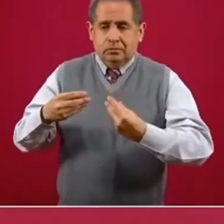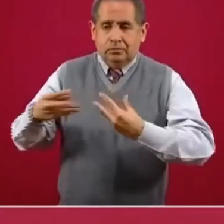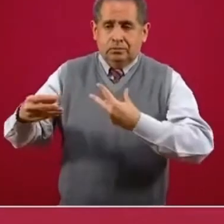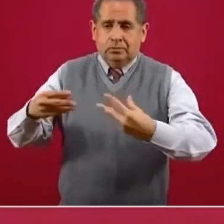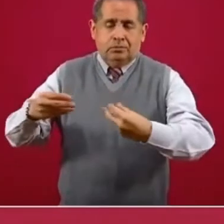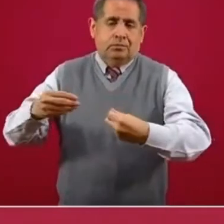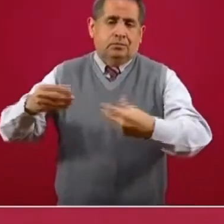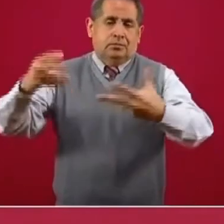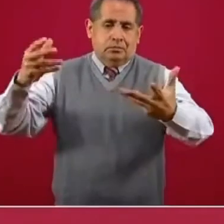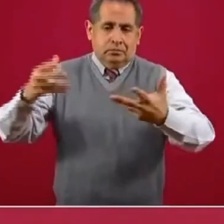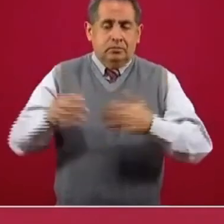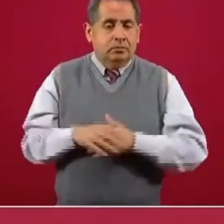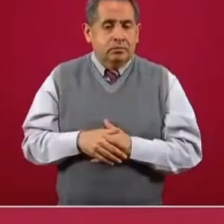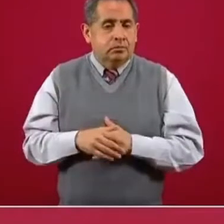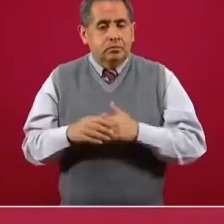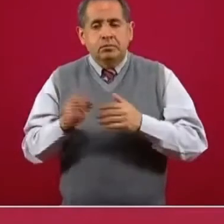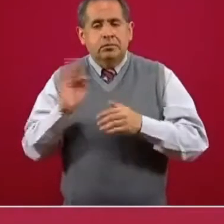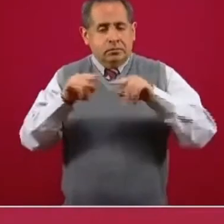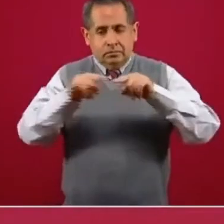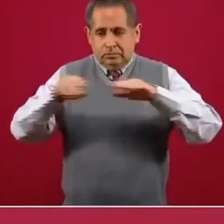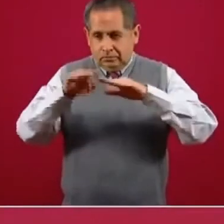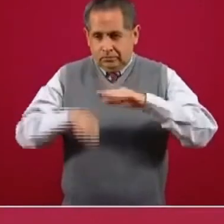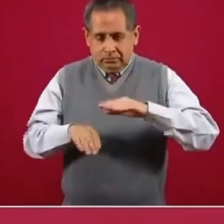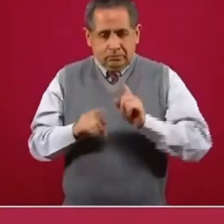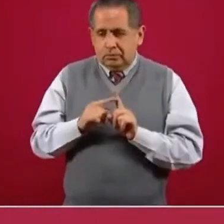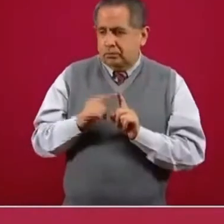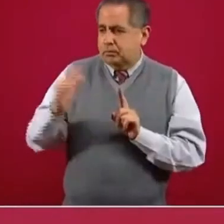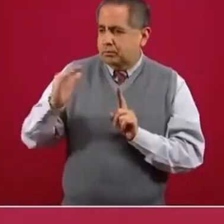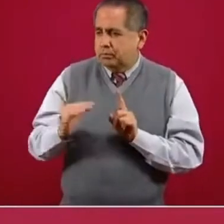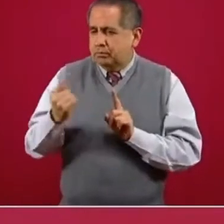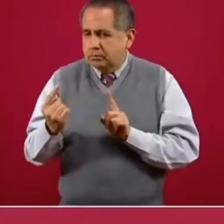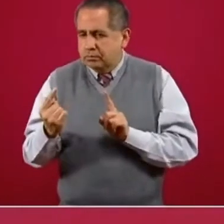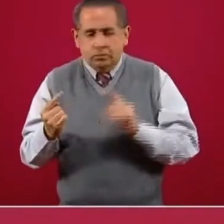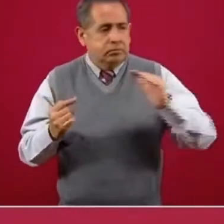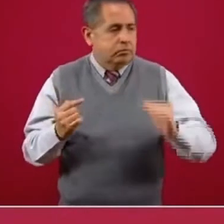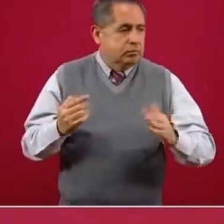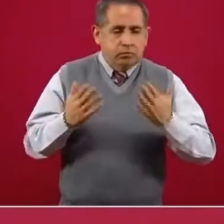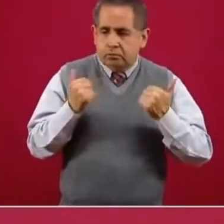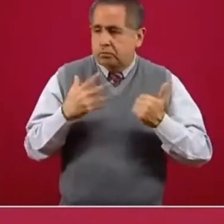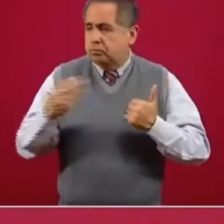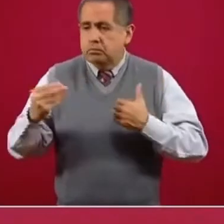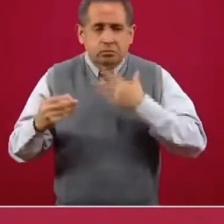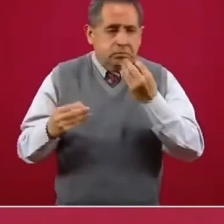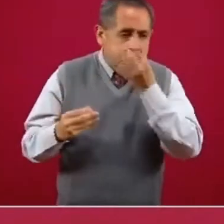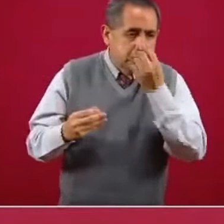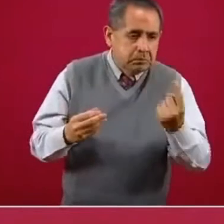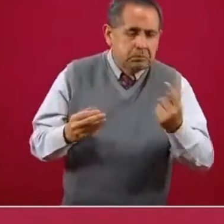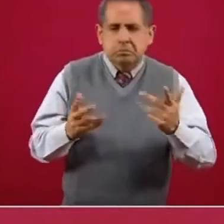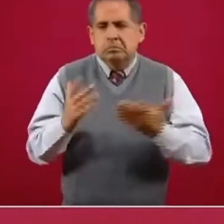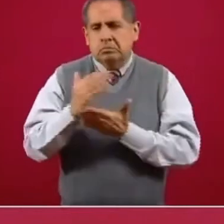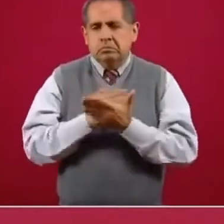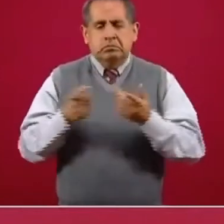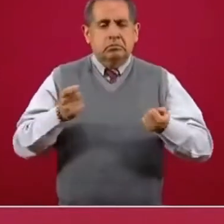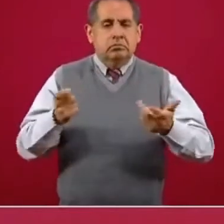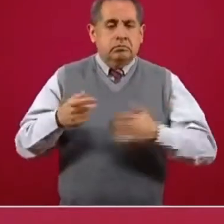crecer. Si está por debajo de uno, eso es lo que queremos, porque es el momento en que empieza a controlarse la epidemia.